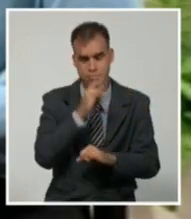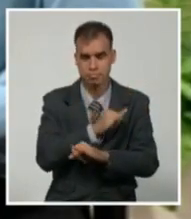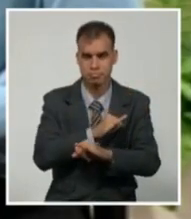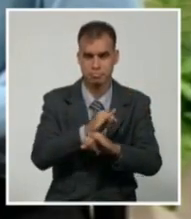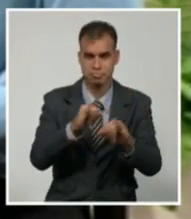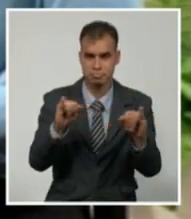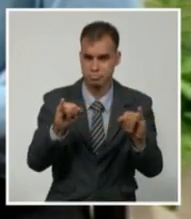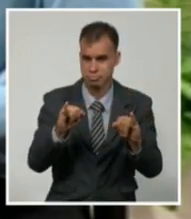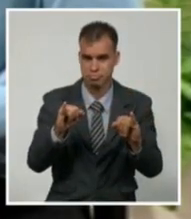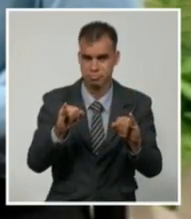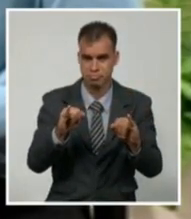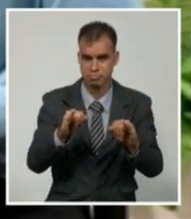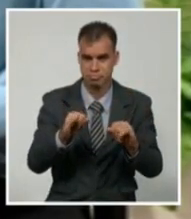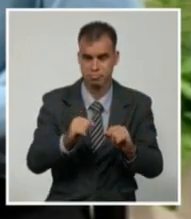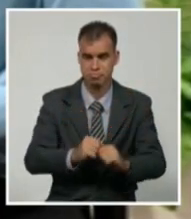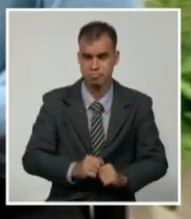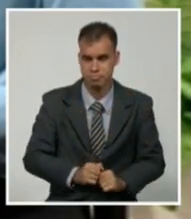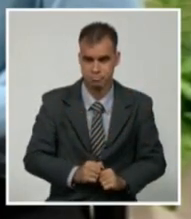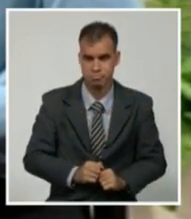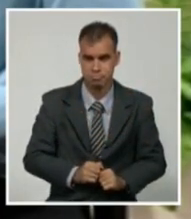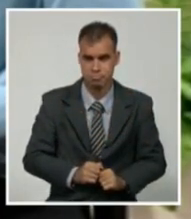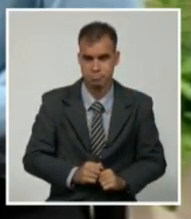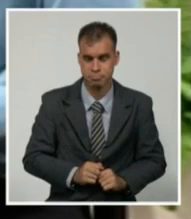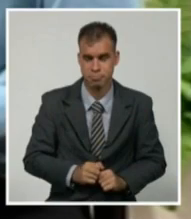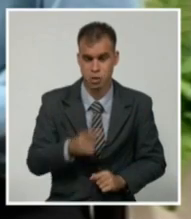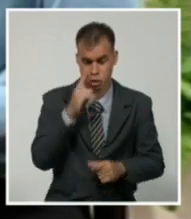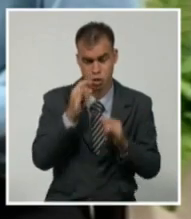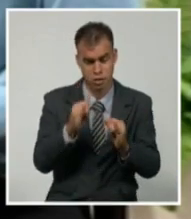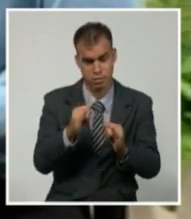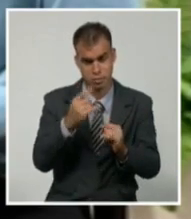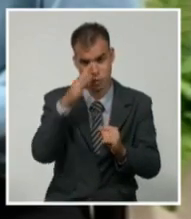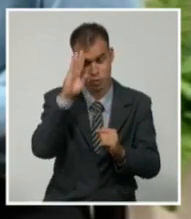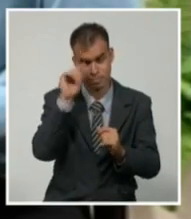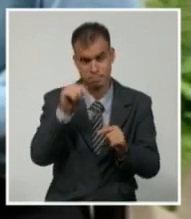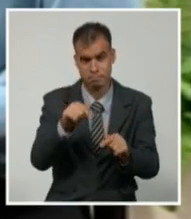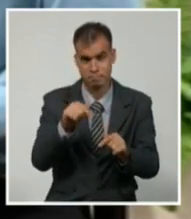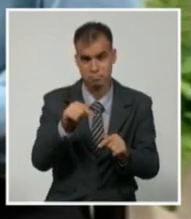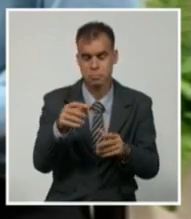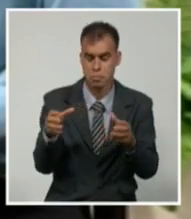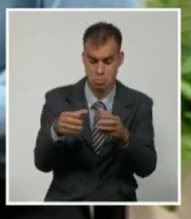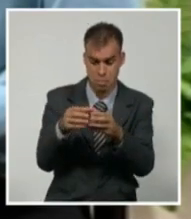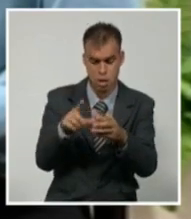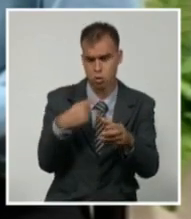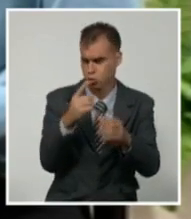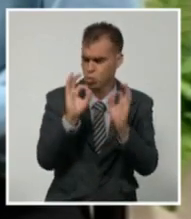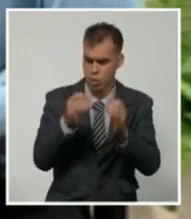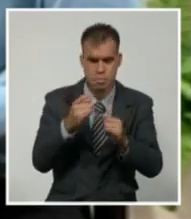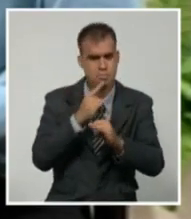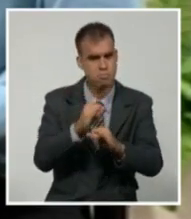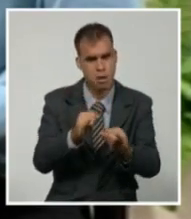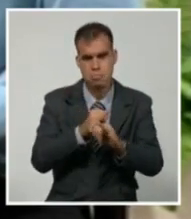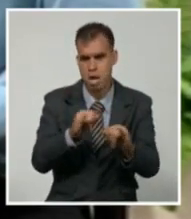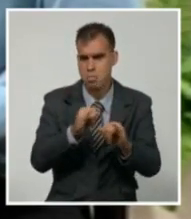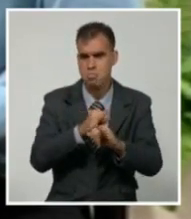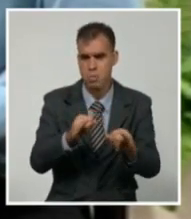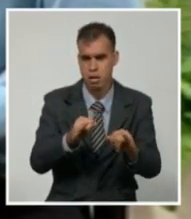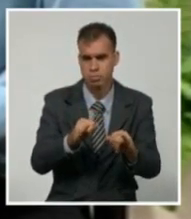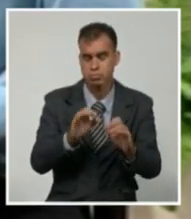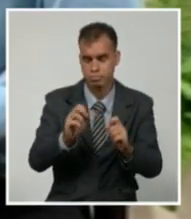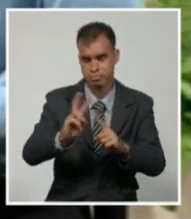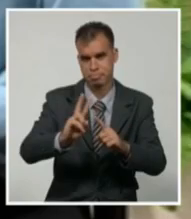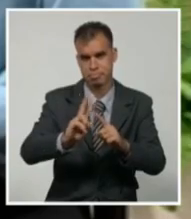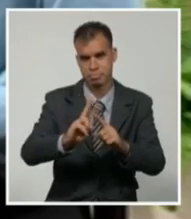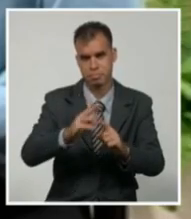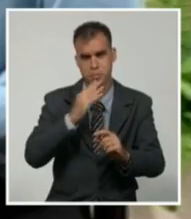contacto informativo con el Noticiero Nacional de la Televisión Cubana. Este equipo de prensa se mantendrá informando a través del sistema informativo